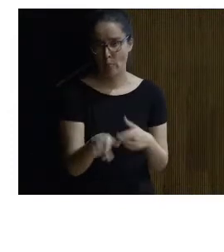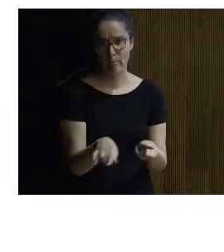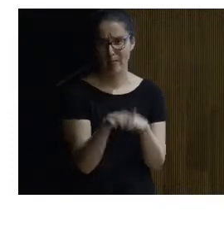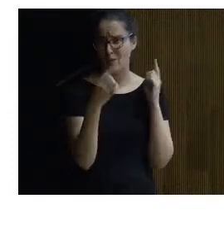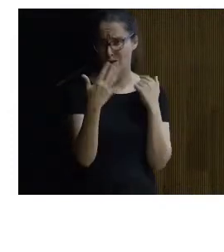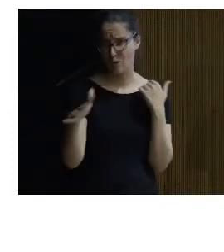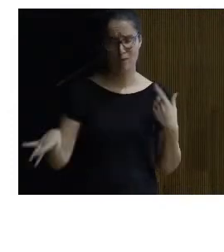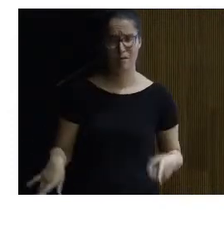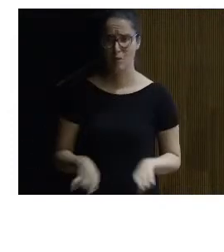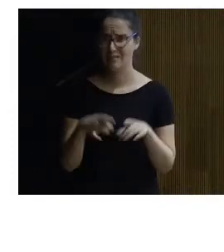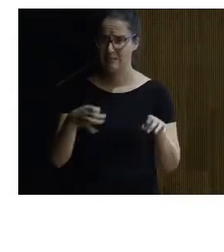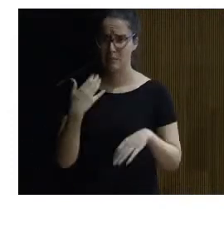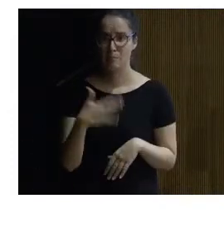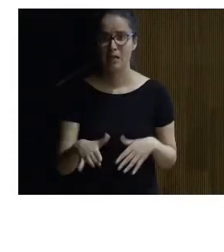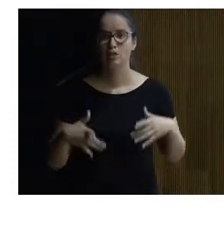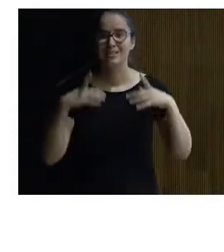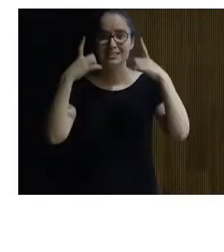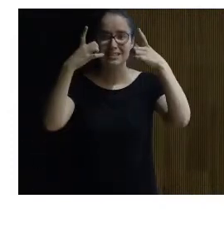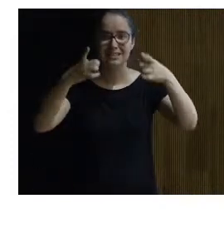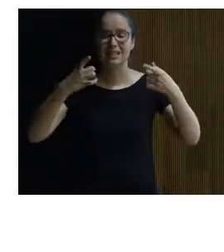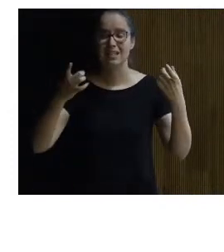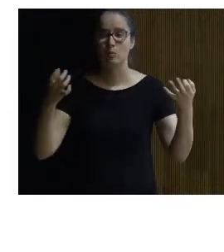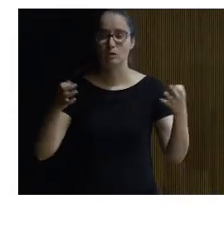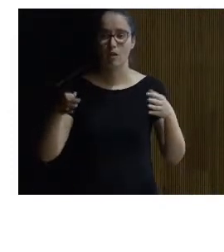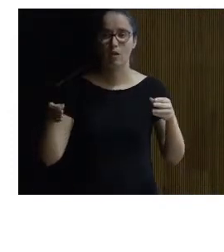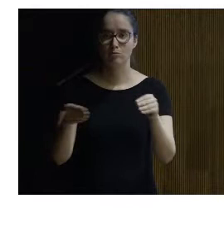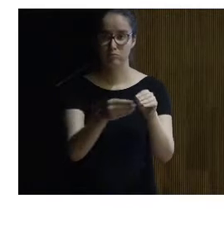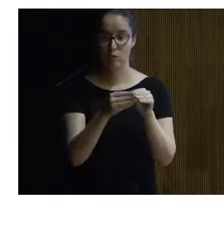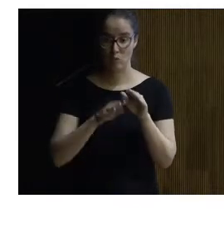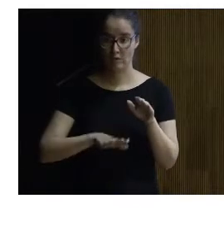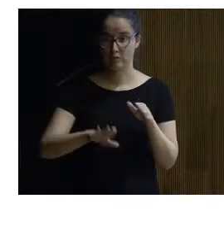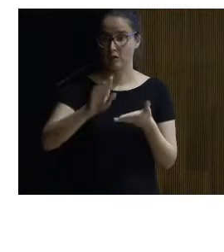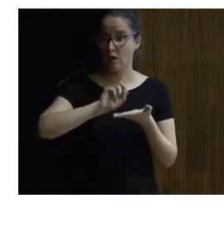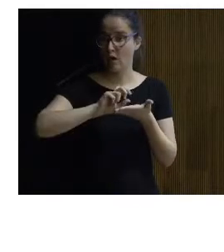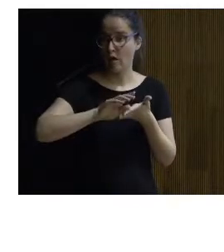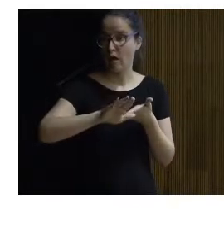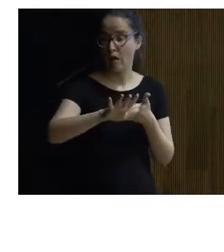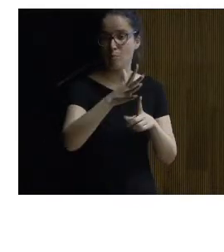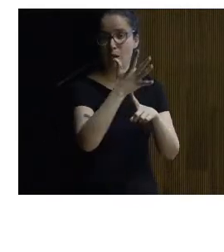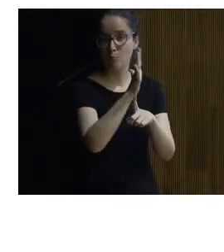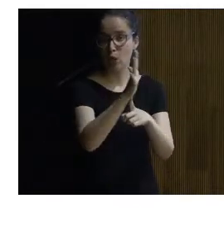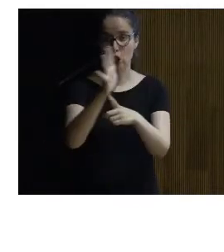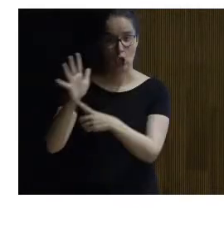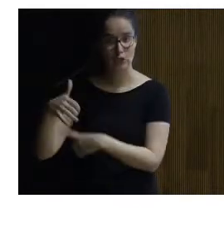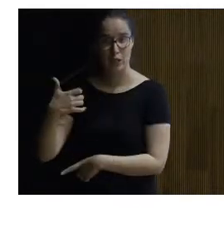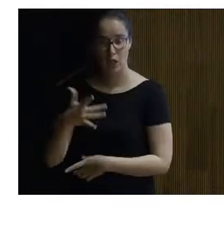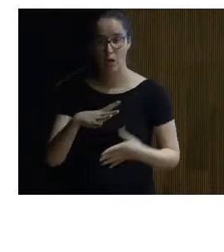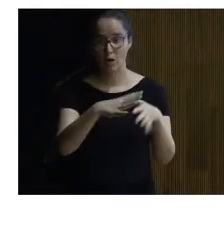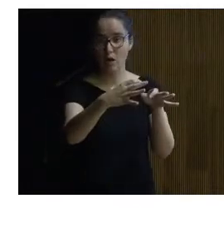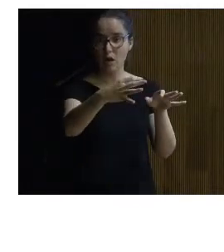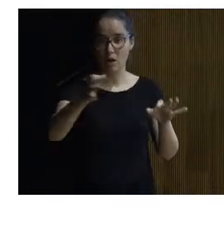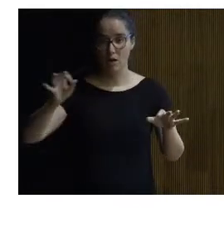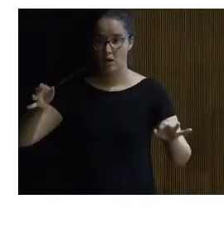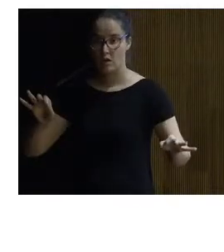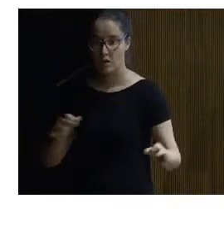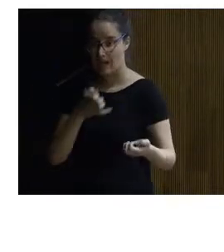situación ¿no? entonces lo que intentamos fue conseguir una senda que uniese esos cinco molinos con unas claro ahora estáis